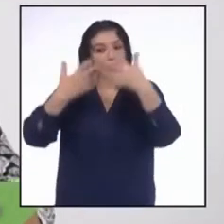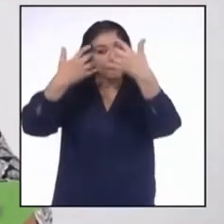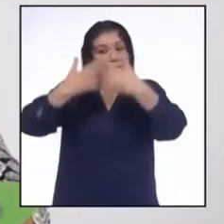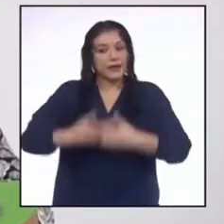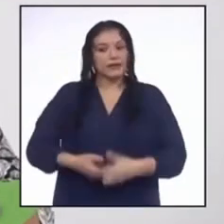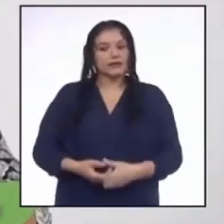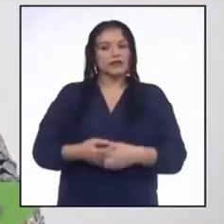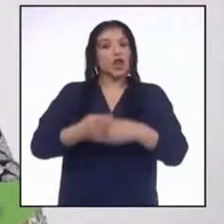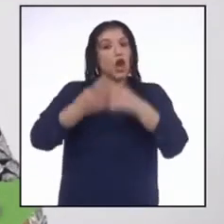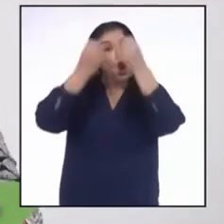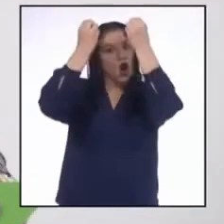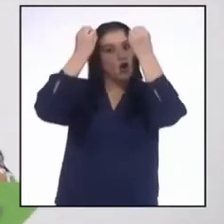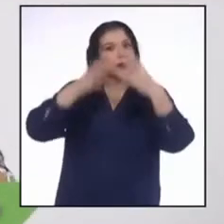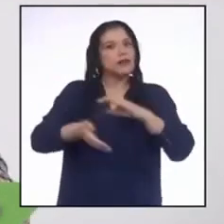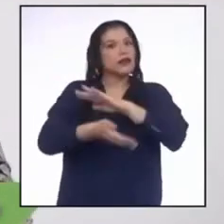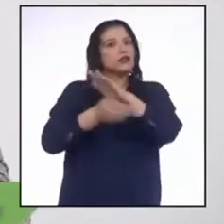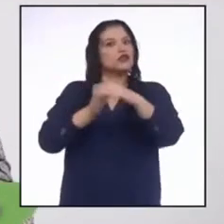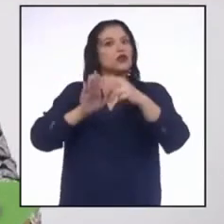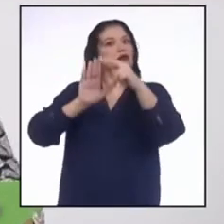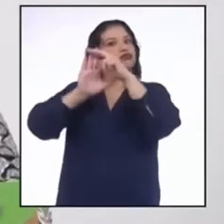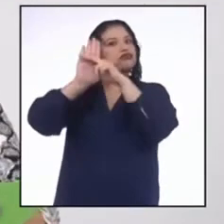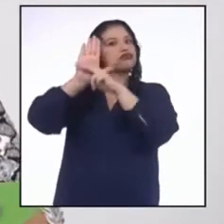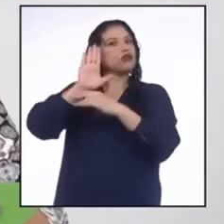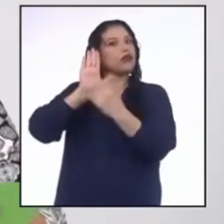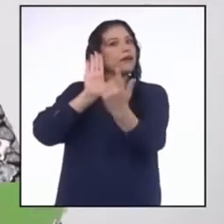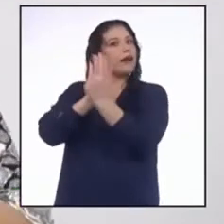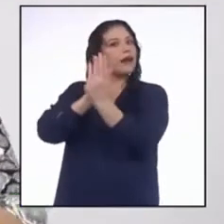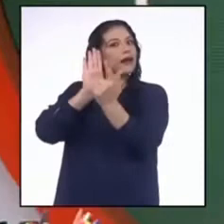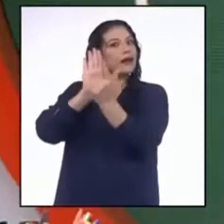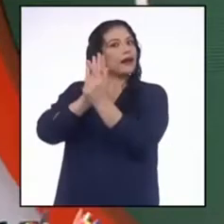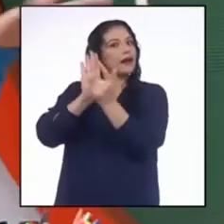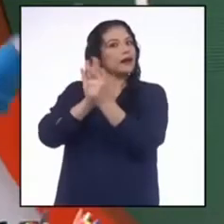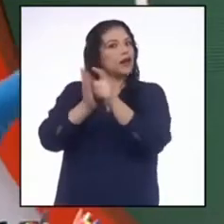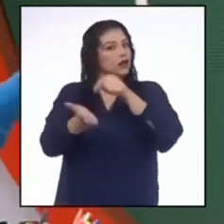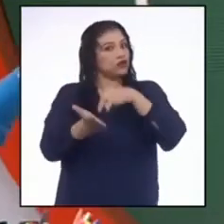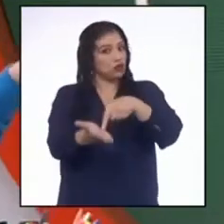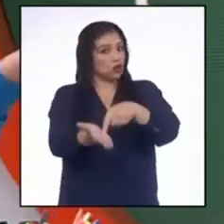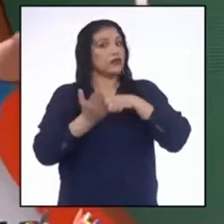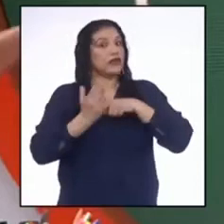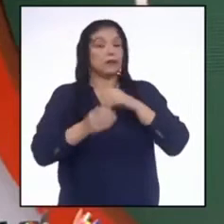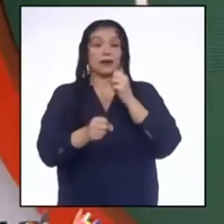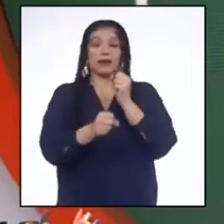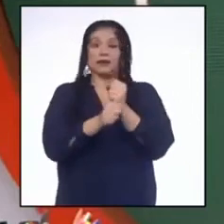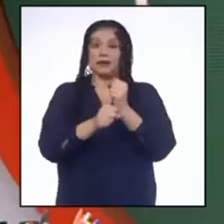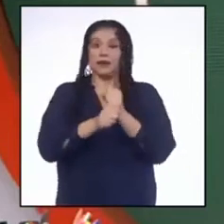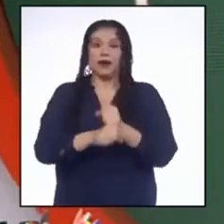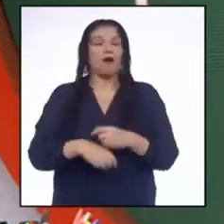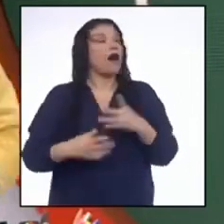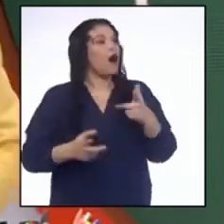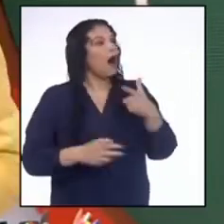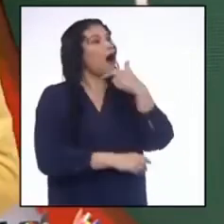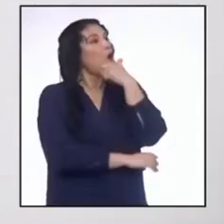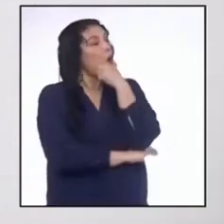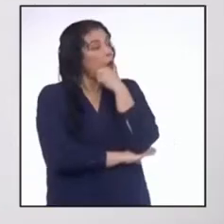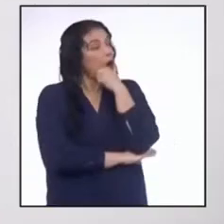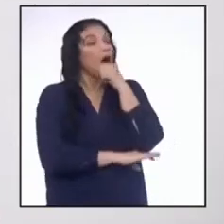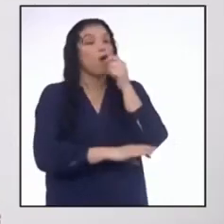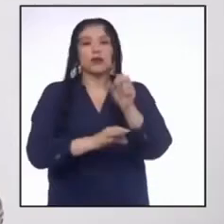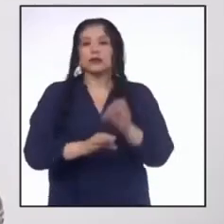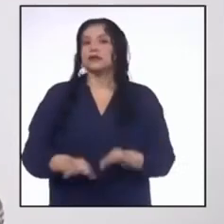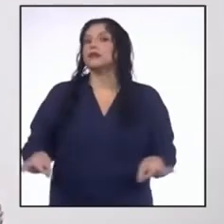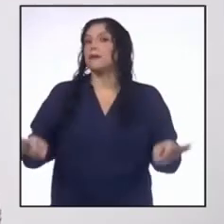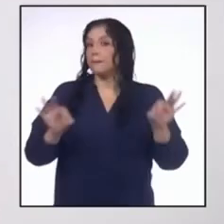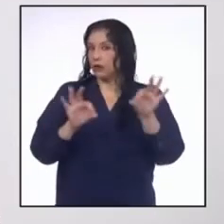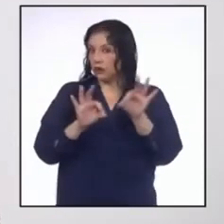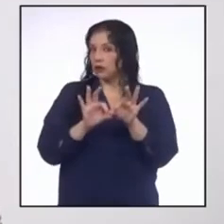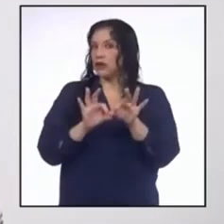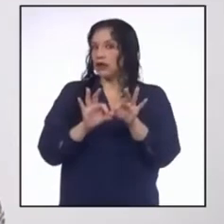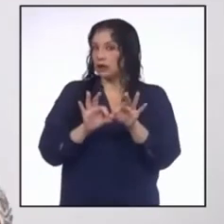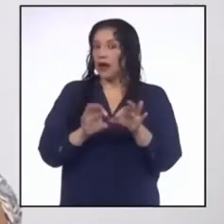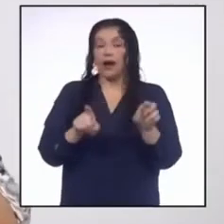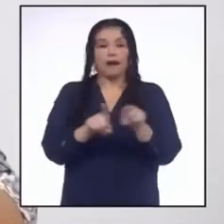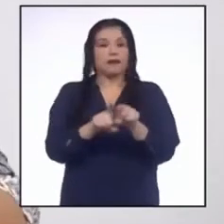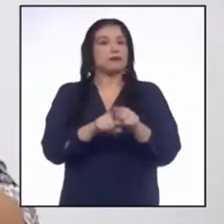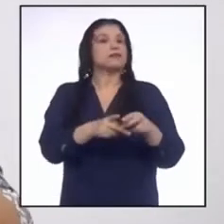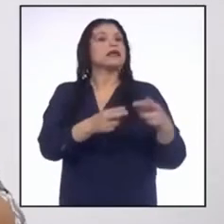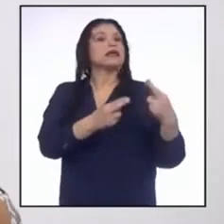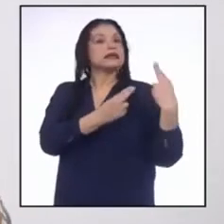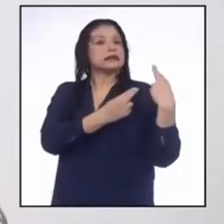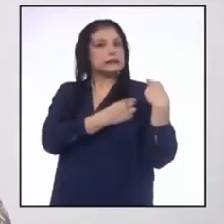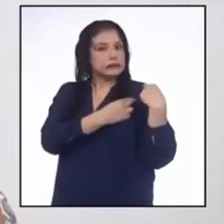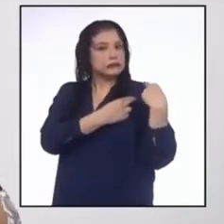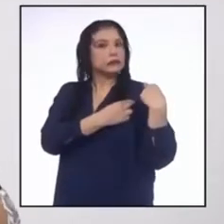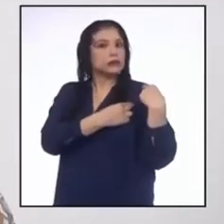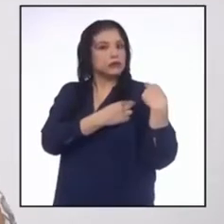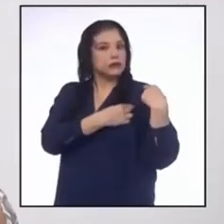las disposiciones legales que rigen su trabajo. ¿No lo dije? Es importante. Y responsable